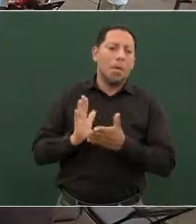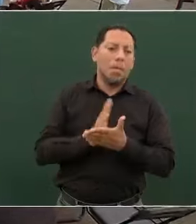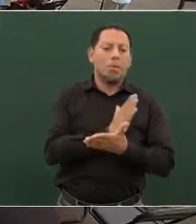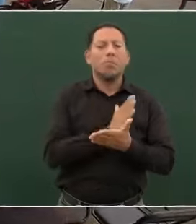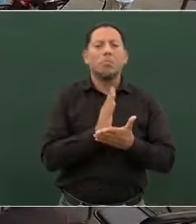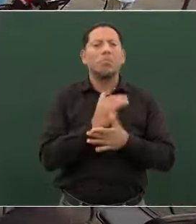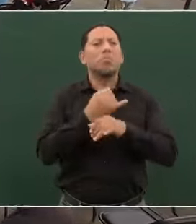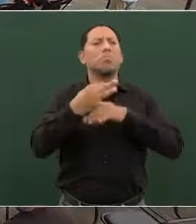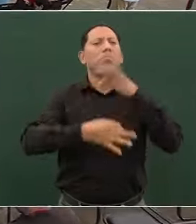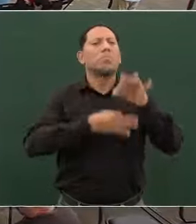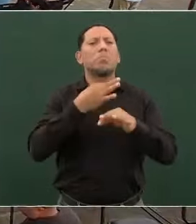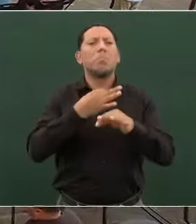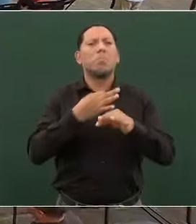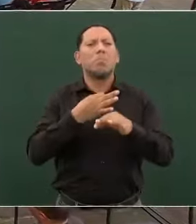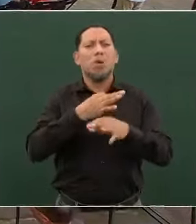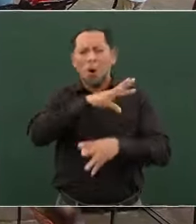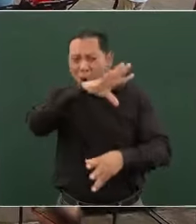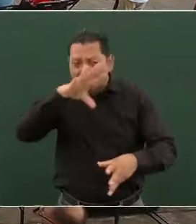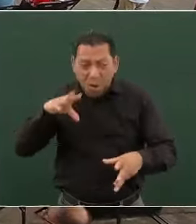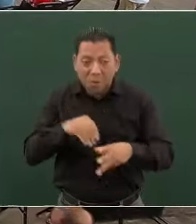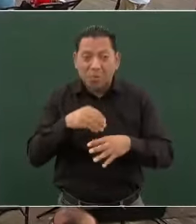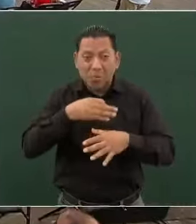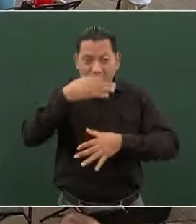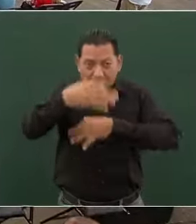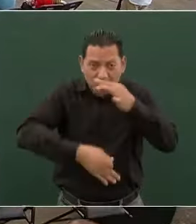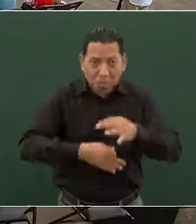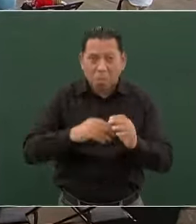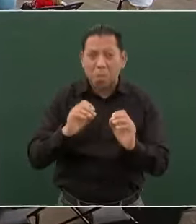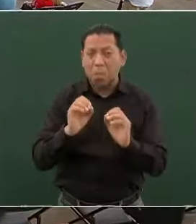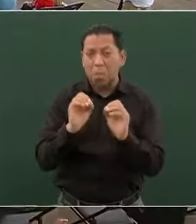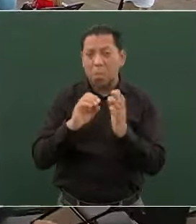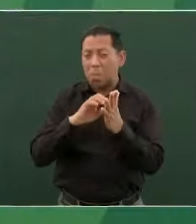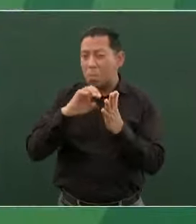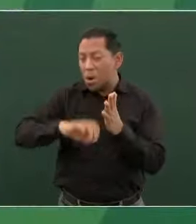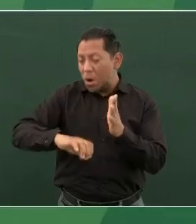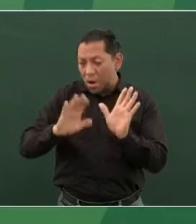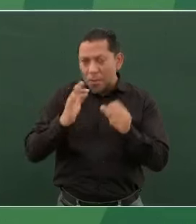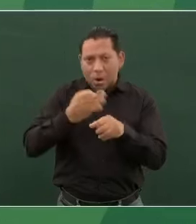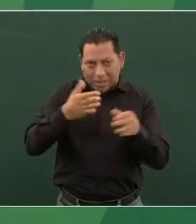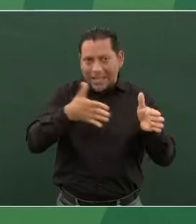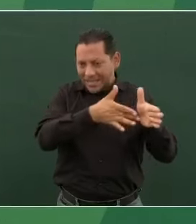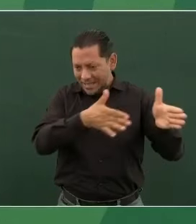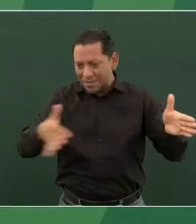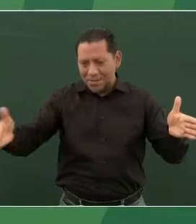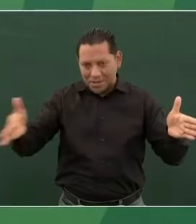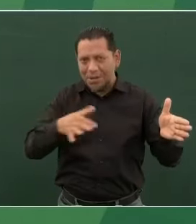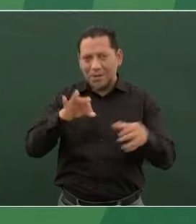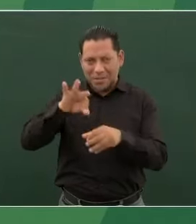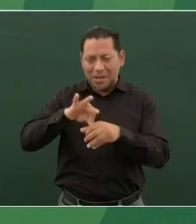¿Quieren saber algo ahora que hay elecciones